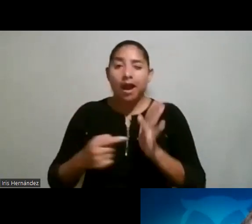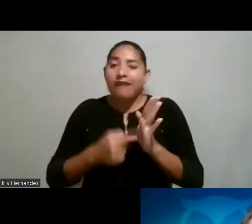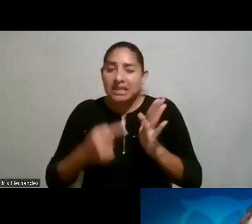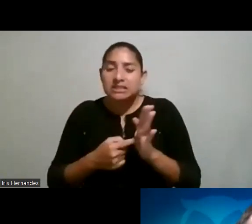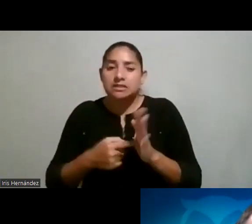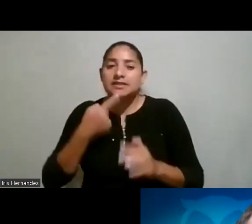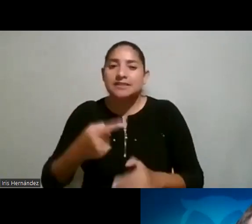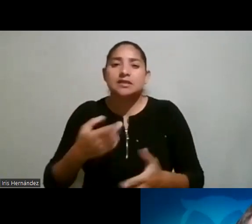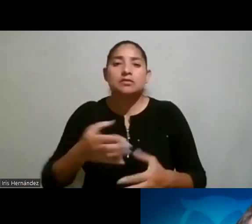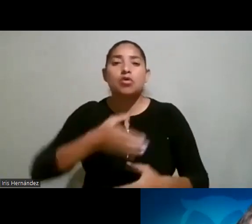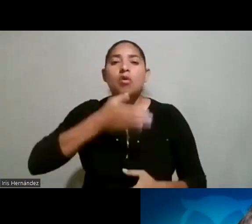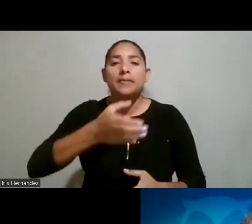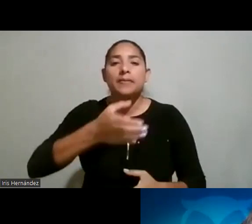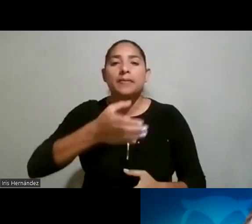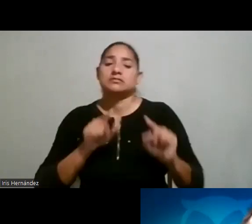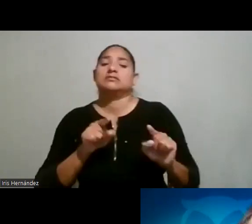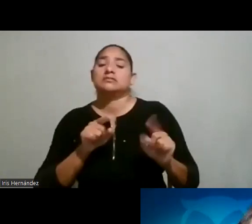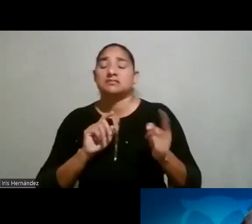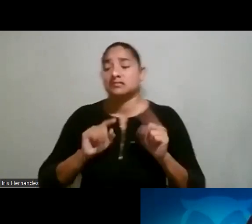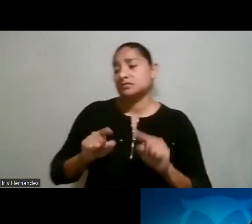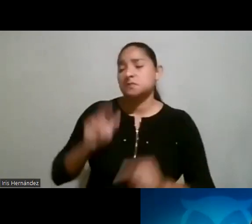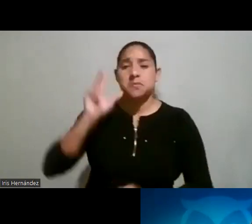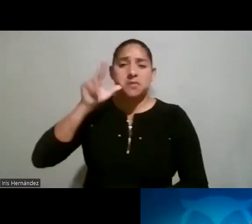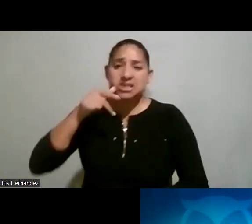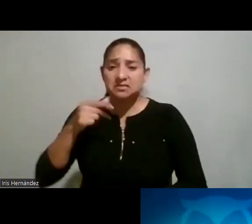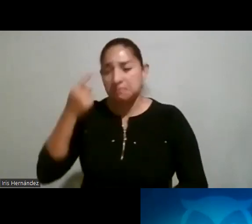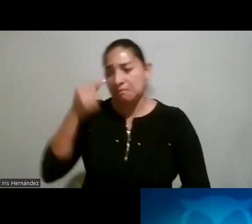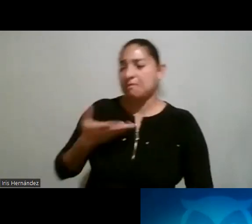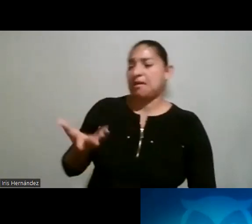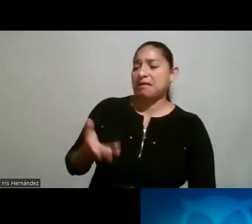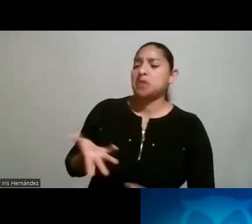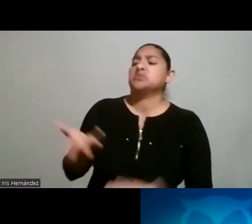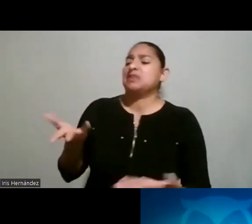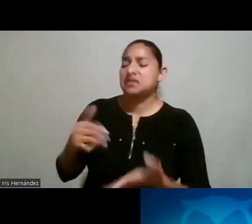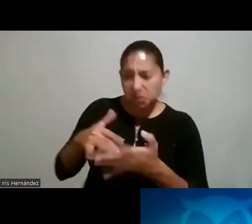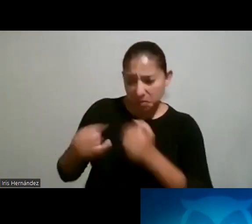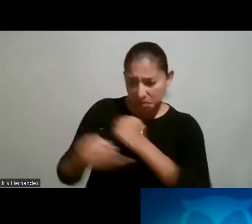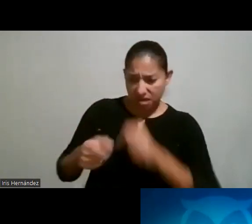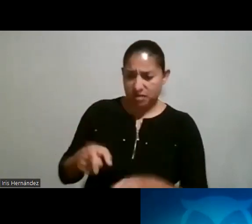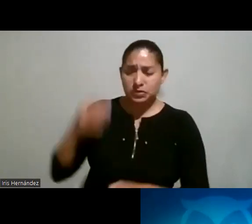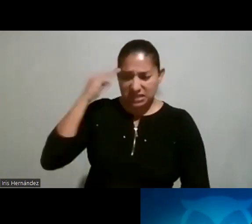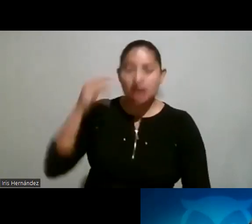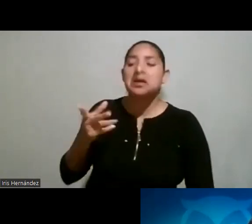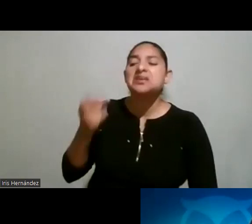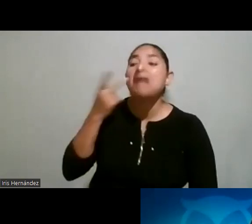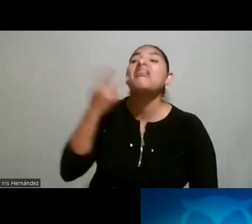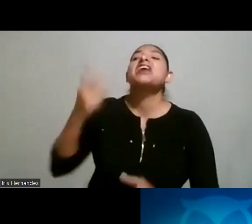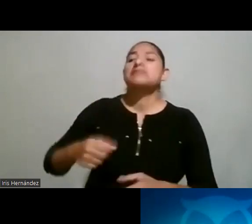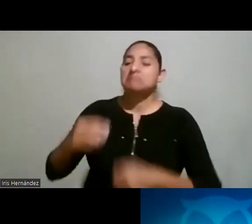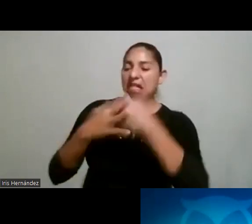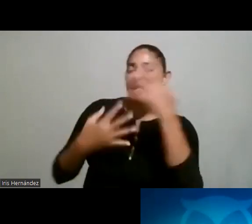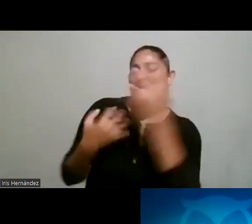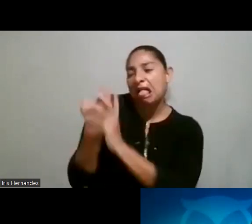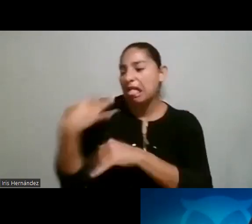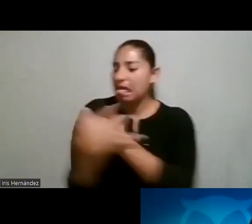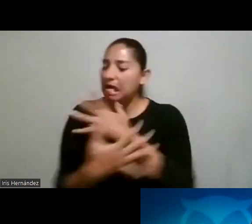hacen ese tipo de comentarios, ¿verdad? Machistas o usted va a estudiar ingeniería mecánica, ya la quiero ver llena de graso, ya la